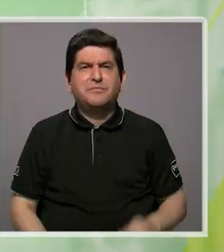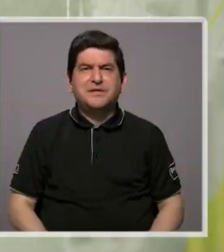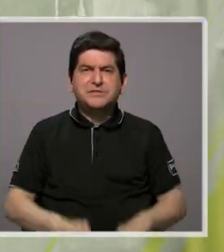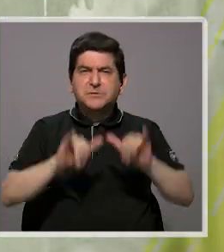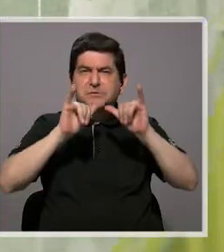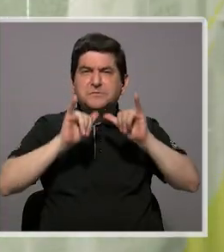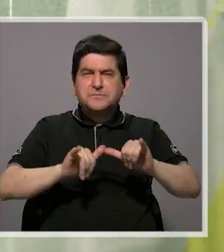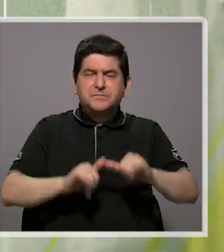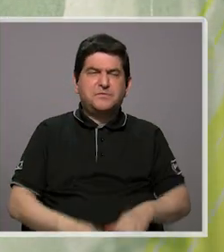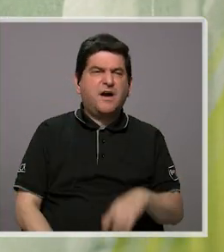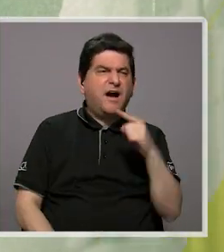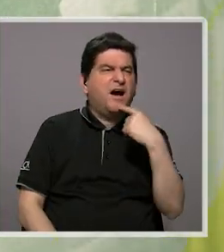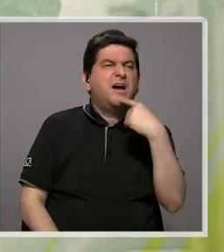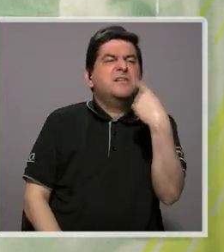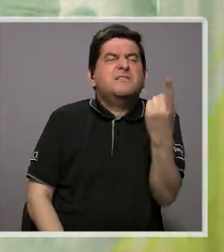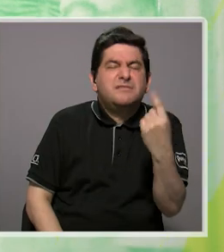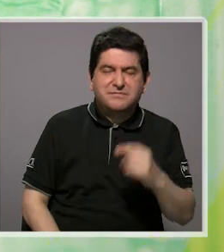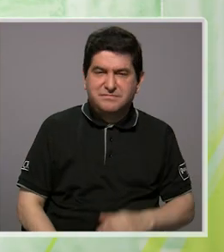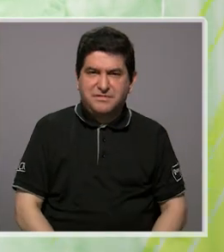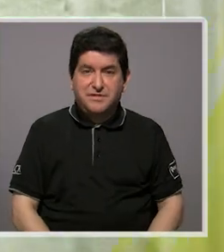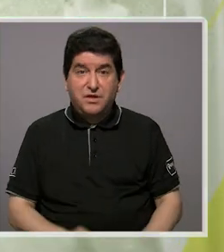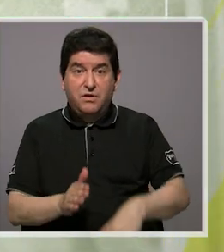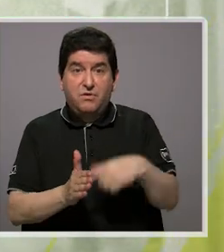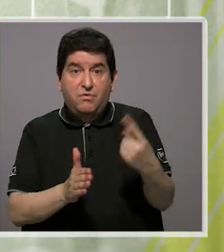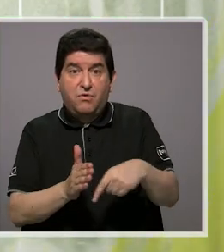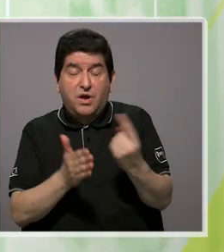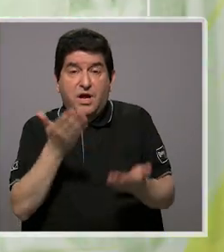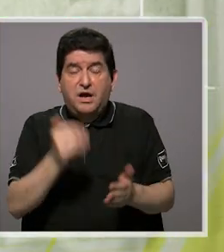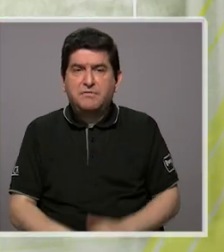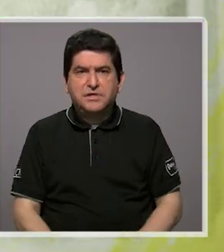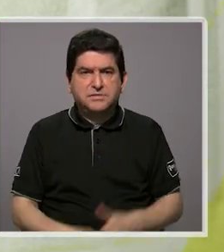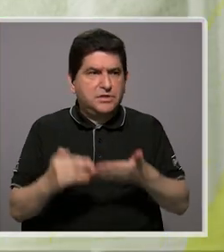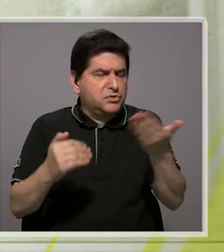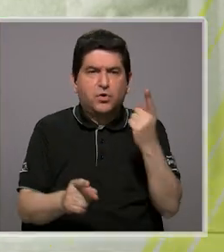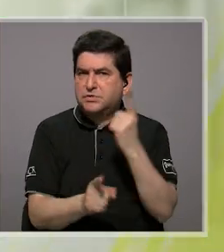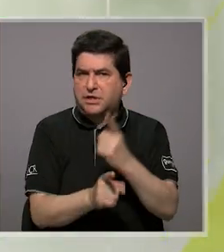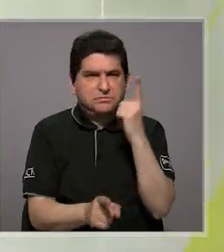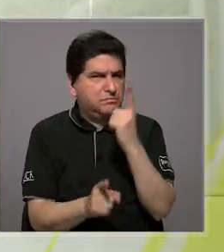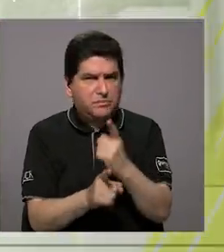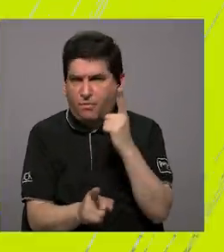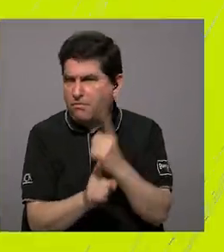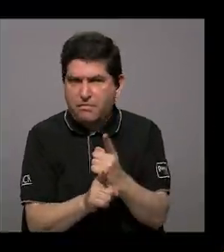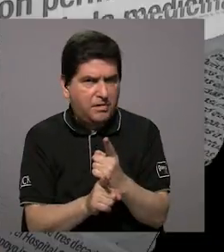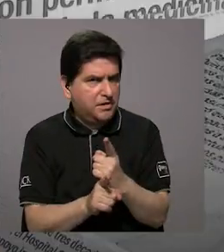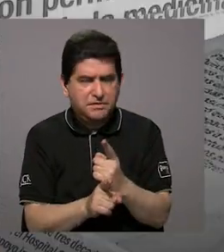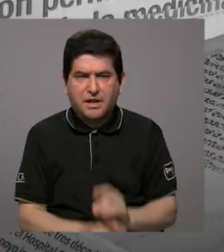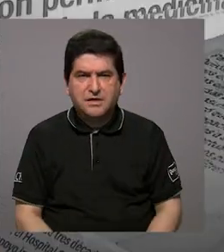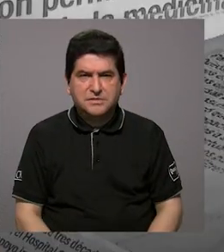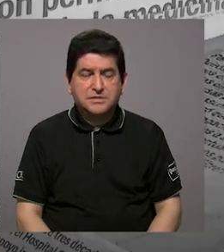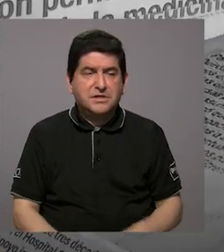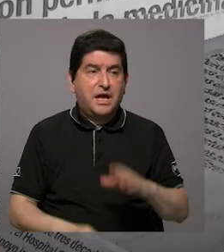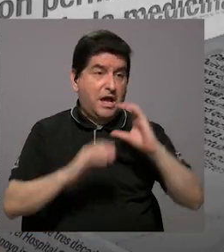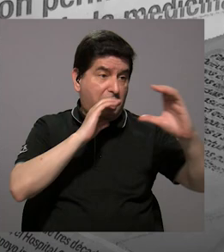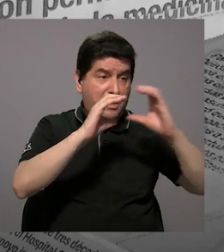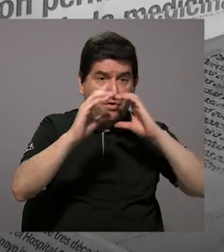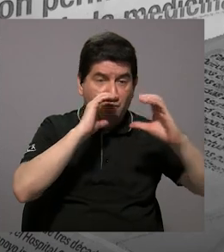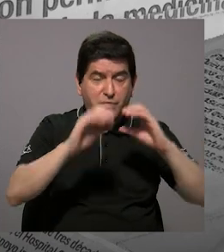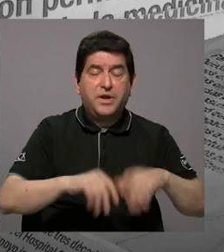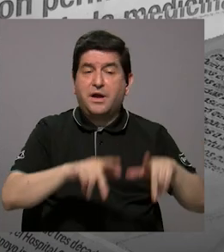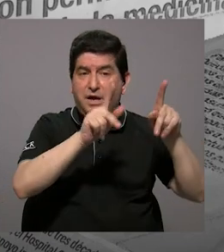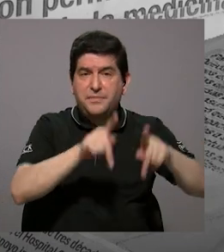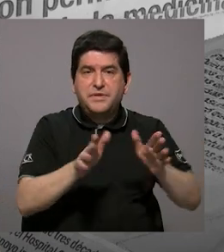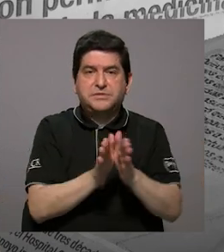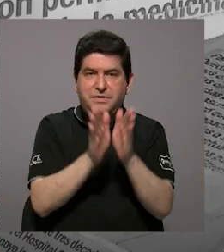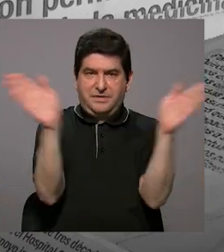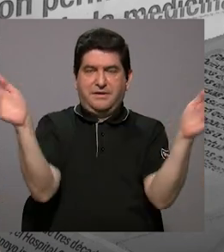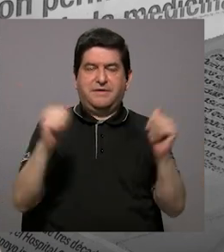que sí fue, que se dijo esto y a veces pueden haber incorrecciones también en lo que se transmite